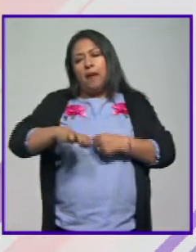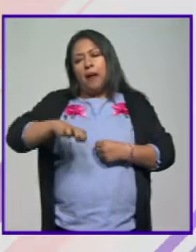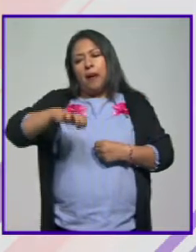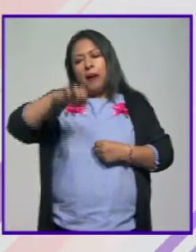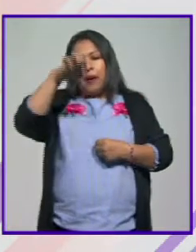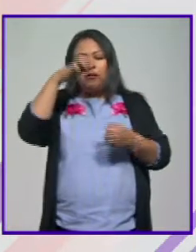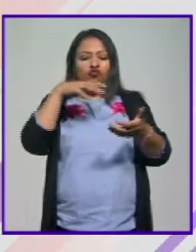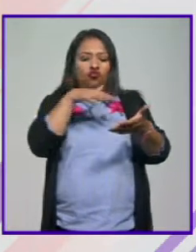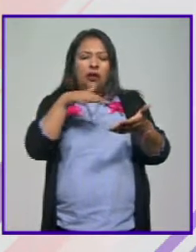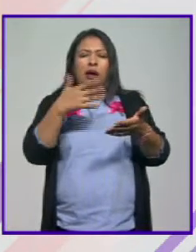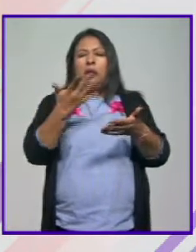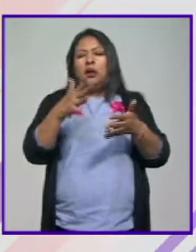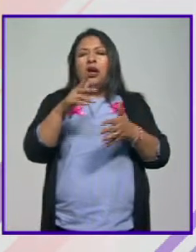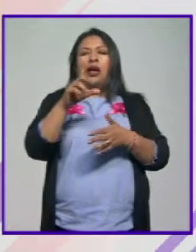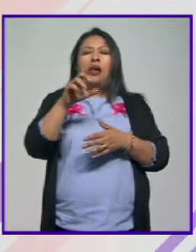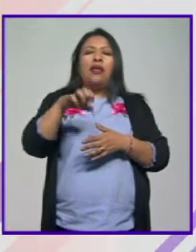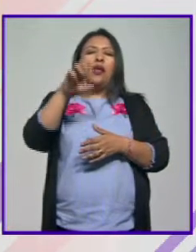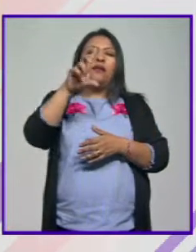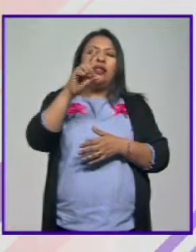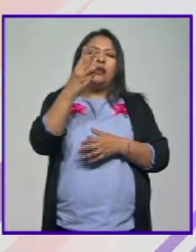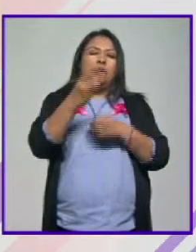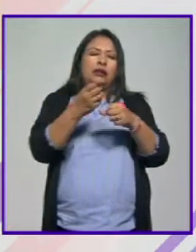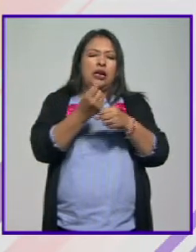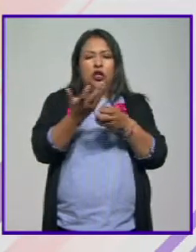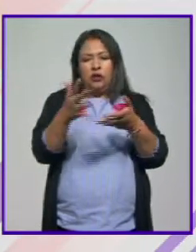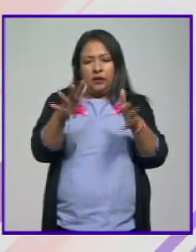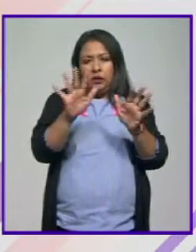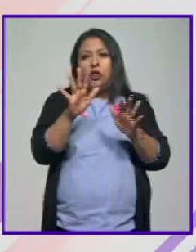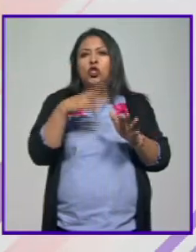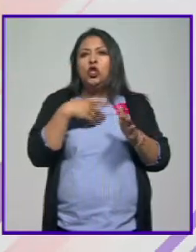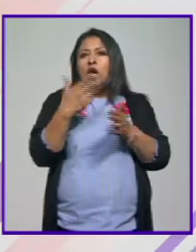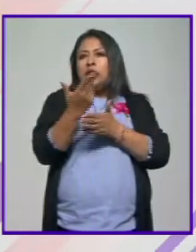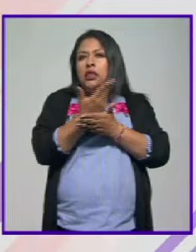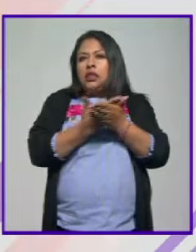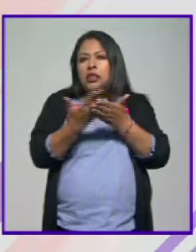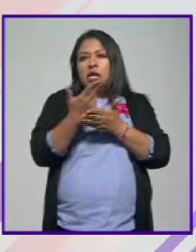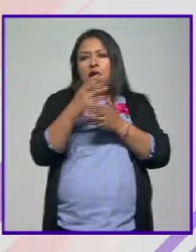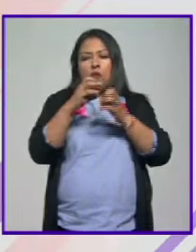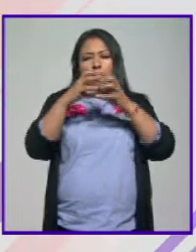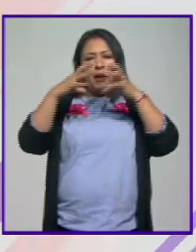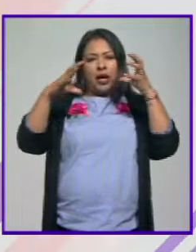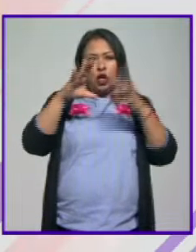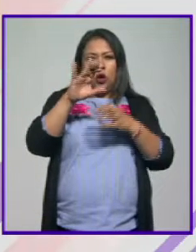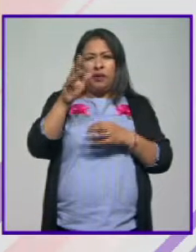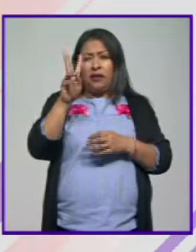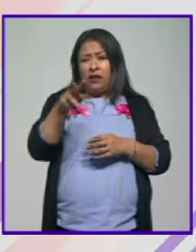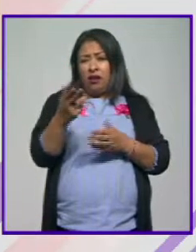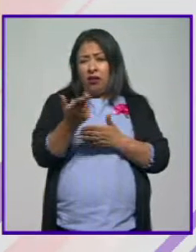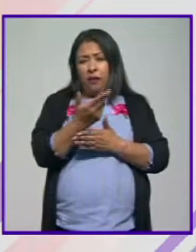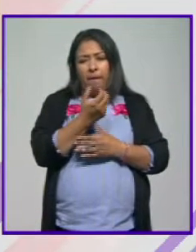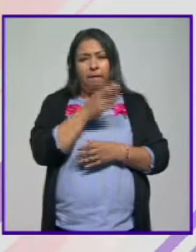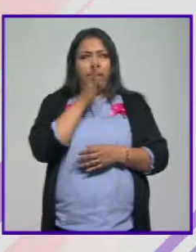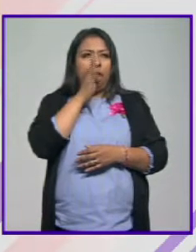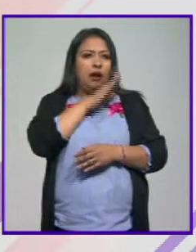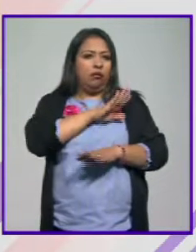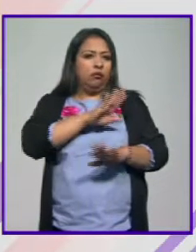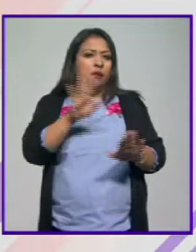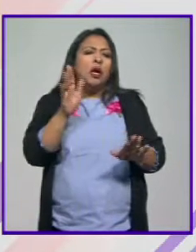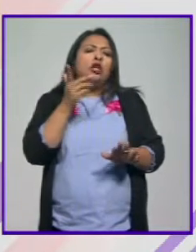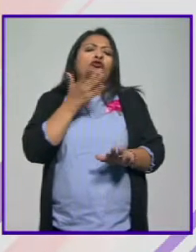sobre los veintitantos años escribí un cómic yo soy pésimo dibujante pero pues básicamente por